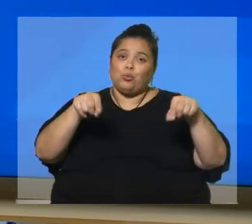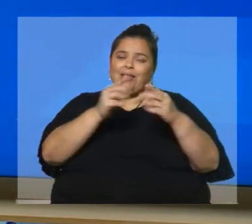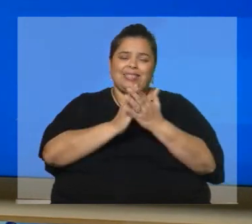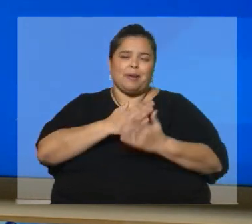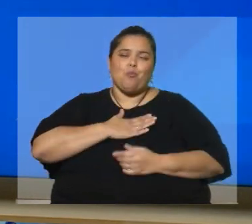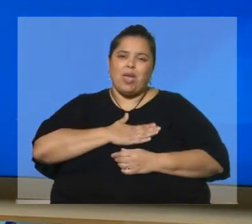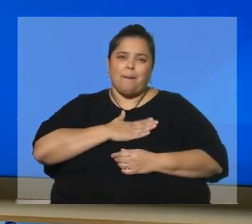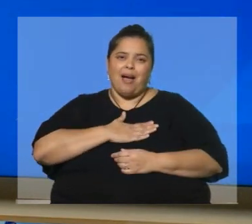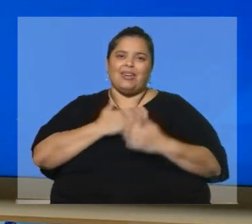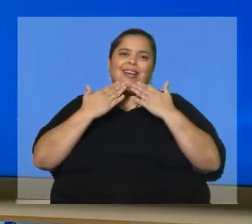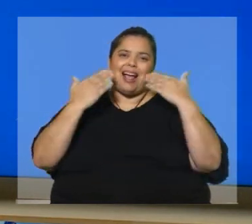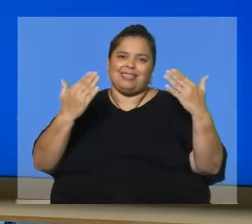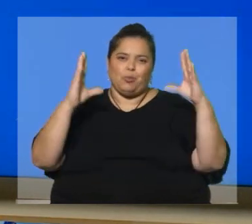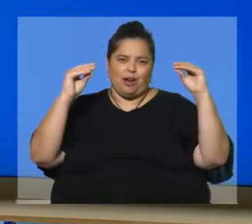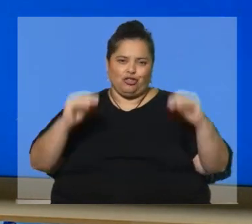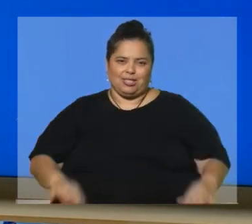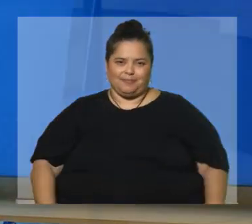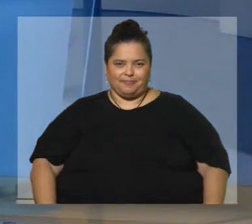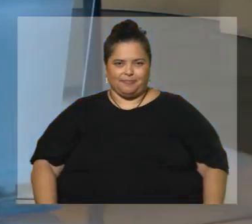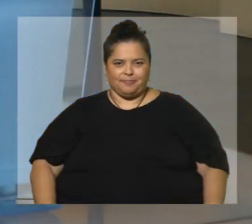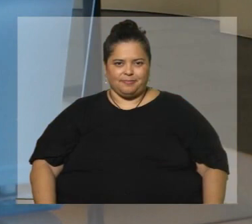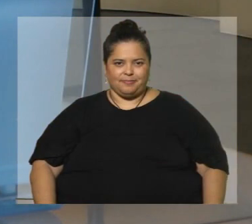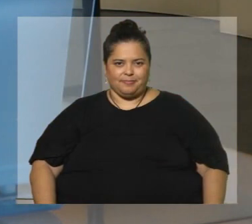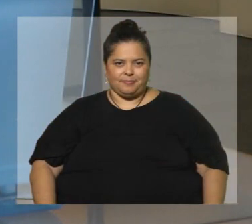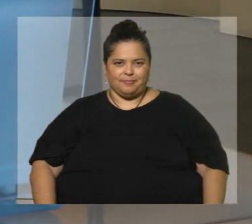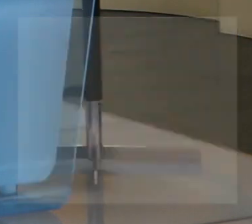amables. Que pasen bien. Buenas noches. Buenas